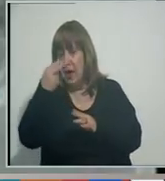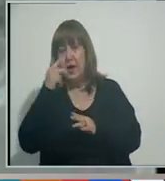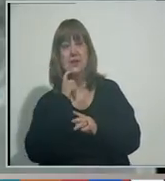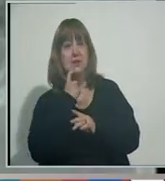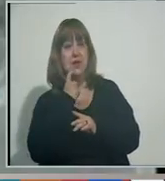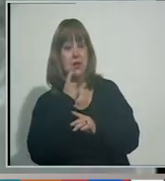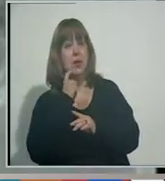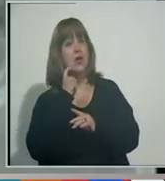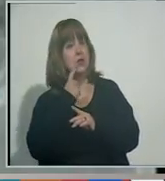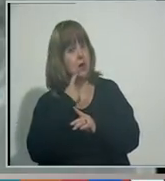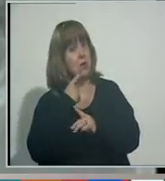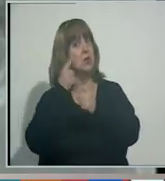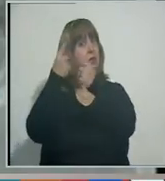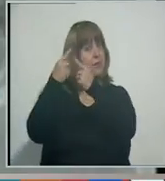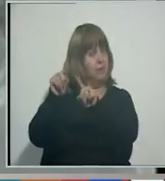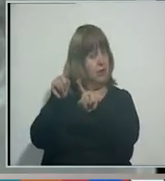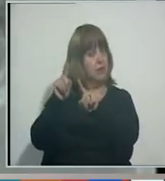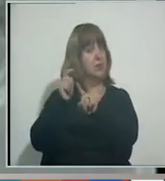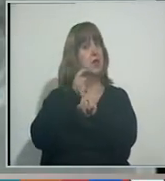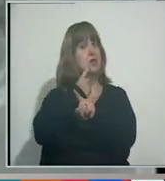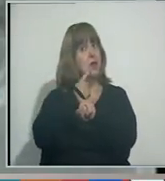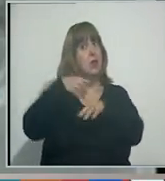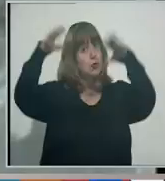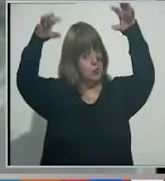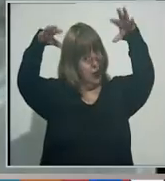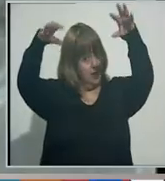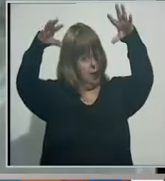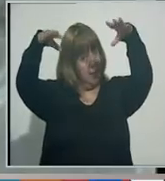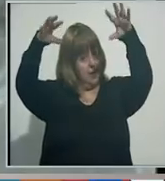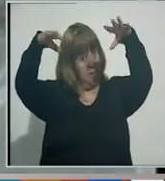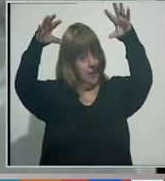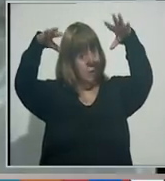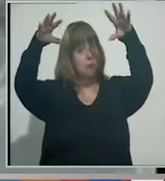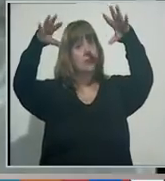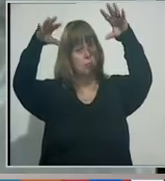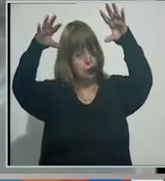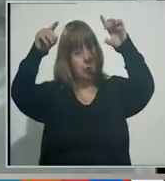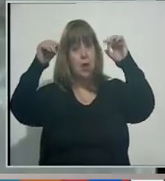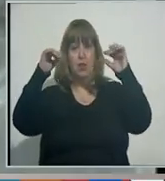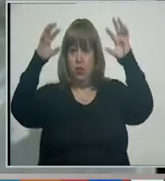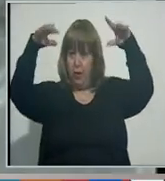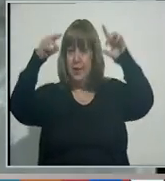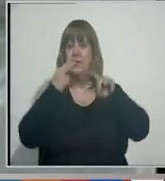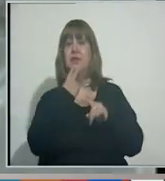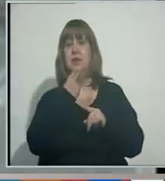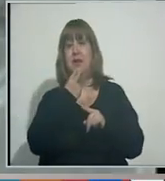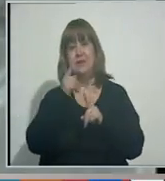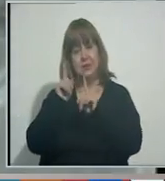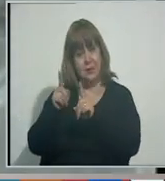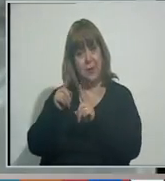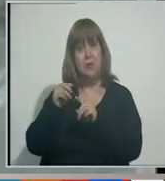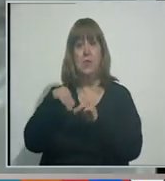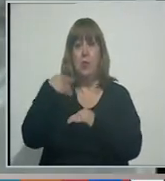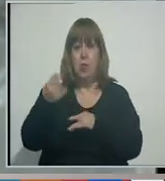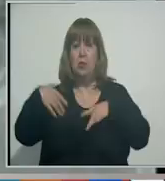Luis, ahí el panorama es más complejo todavía, porque hay precipitaciones en forma de lloviznas, intensas en Villa Mercedes, un poco más